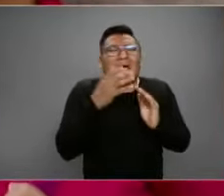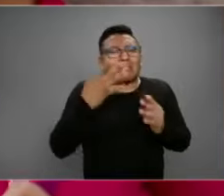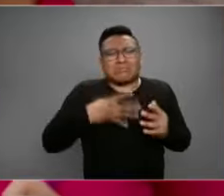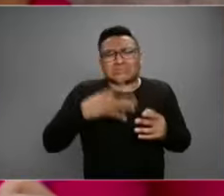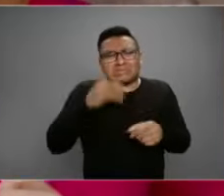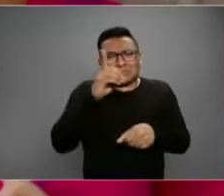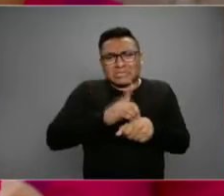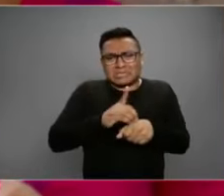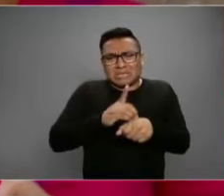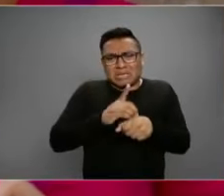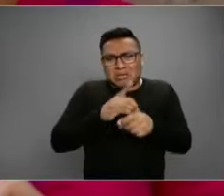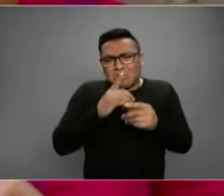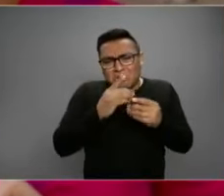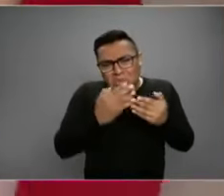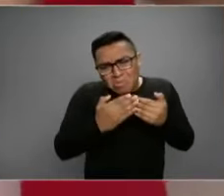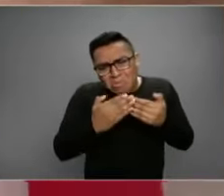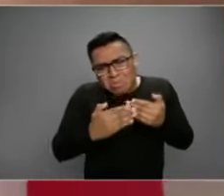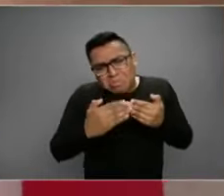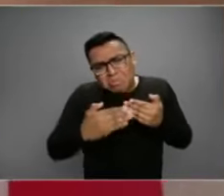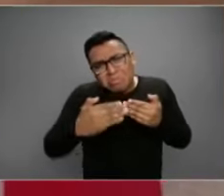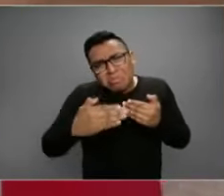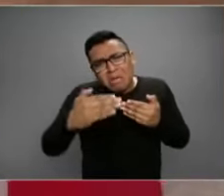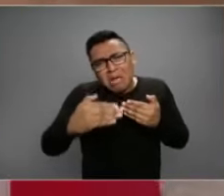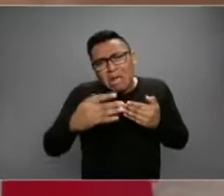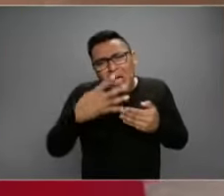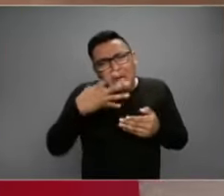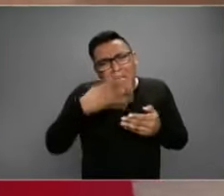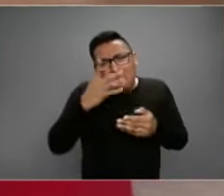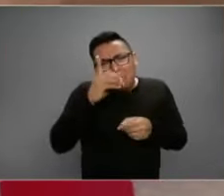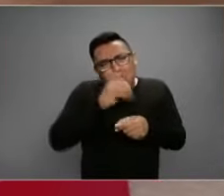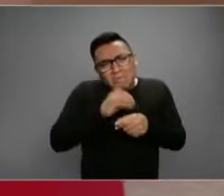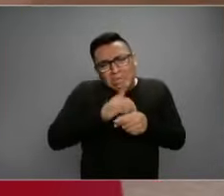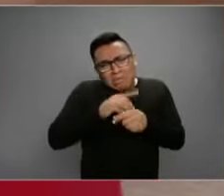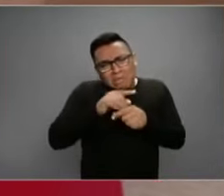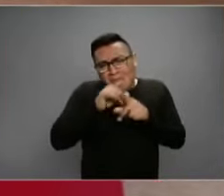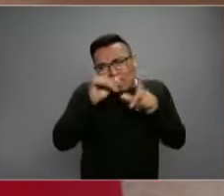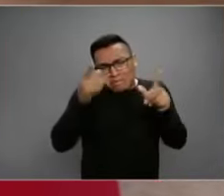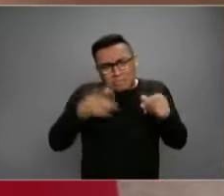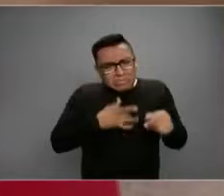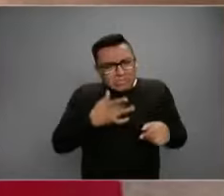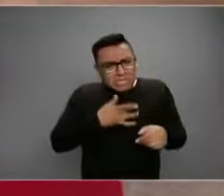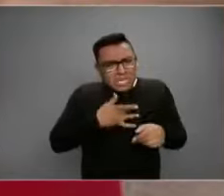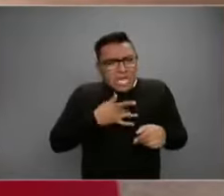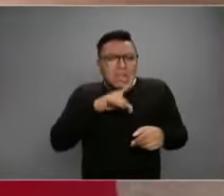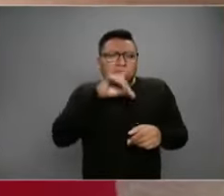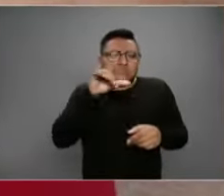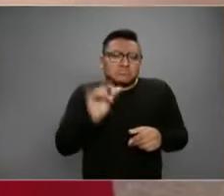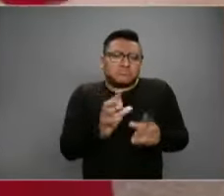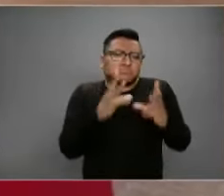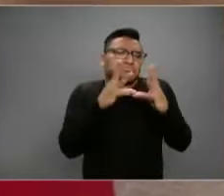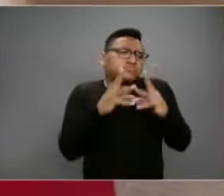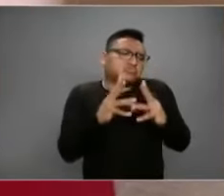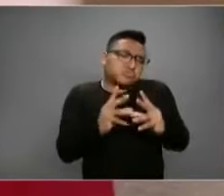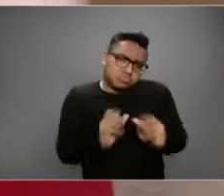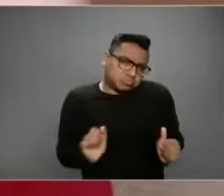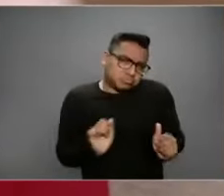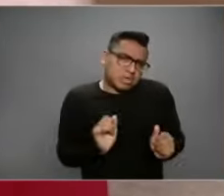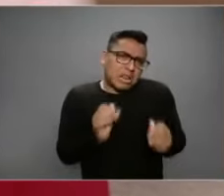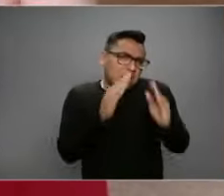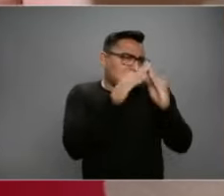que puede durar el cuadro clínico y se va a recuperar en casa tranquilamente.